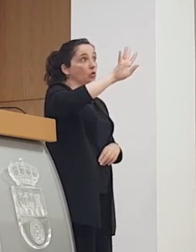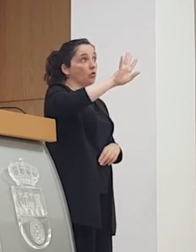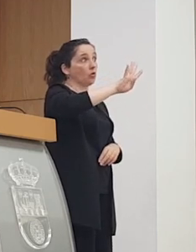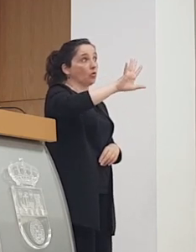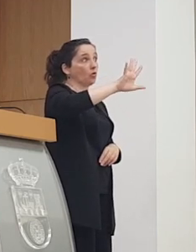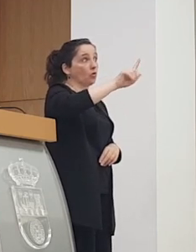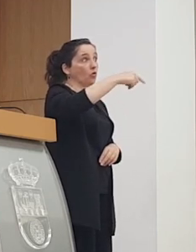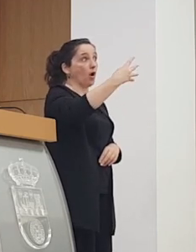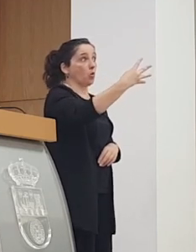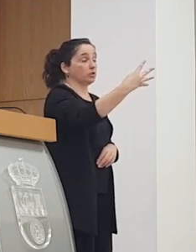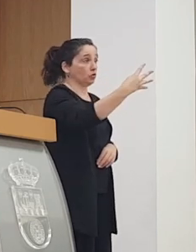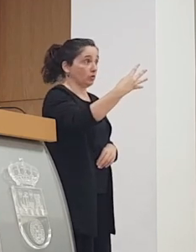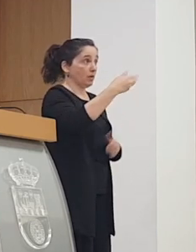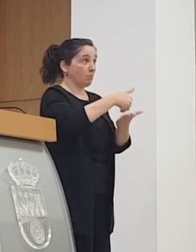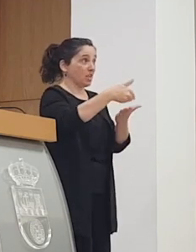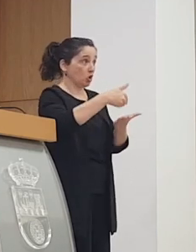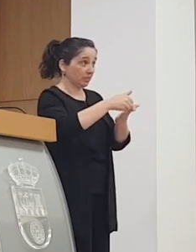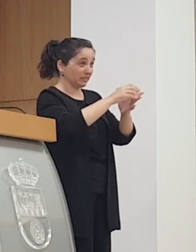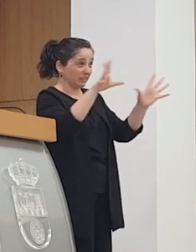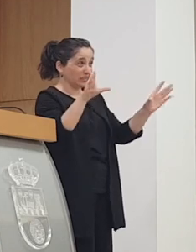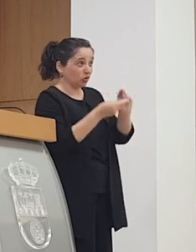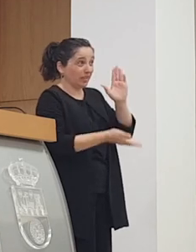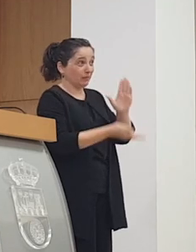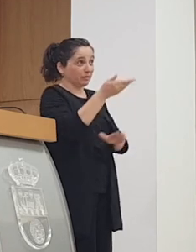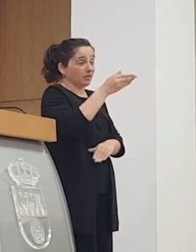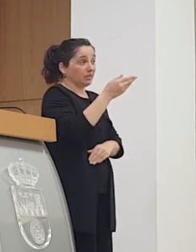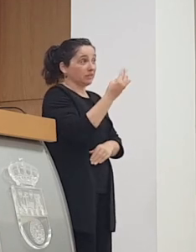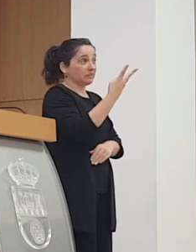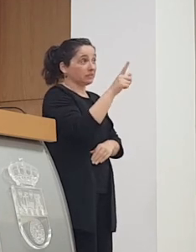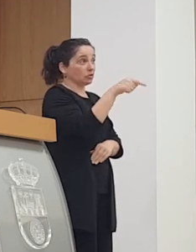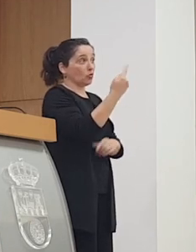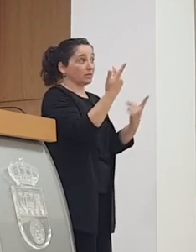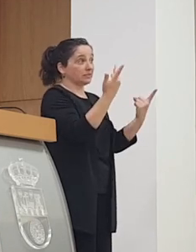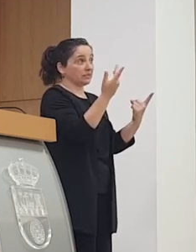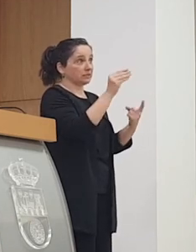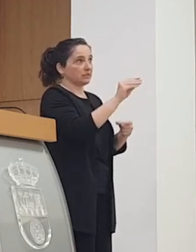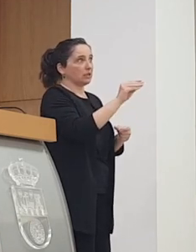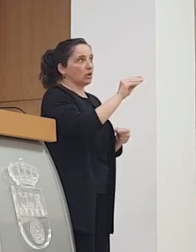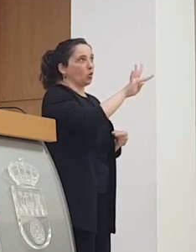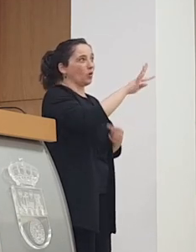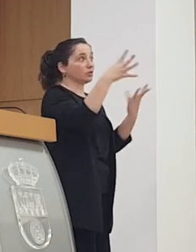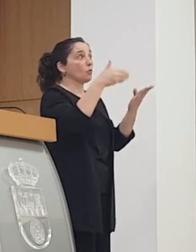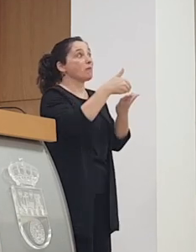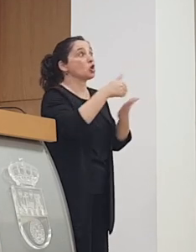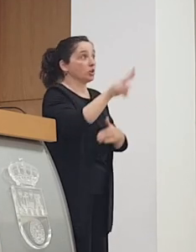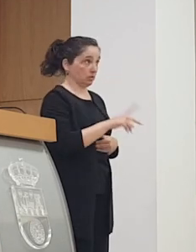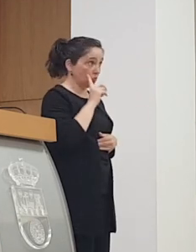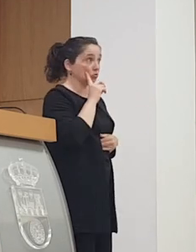va con el primer modificado a sufrir ese incremento de 3,6 se nos va a ir la inversión a 49 millones